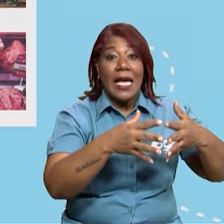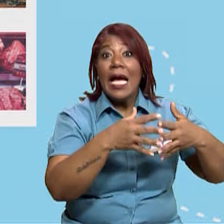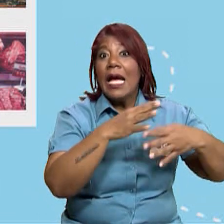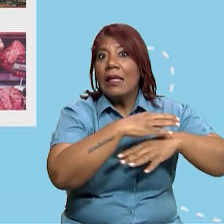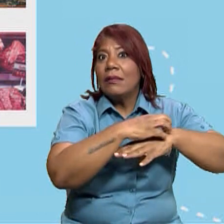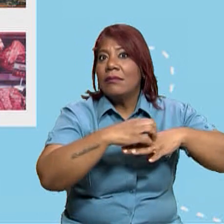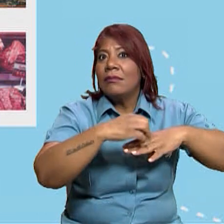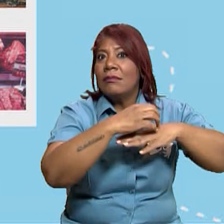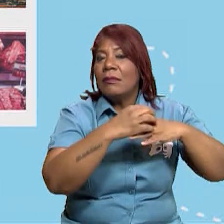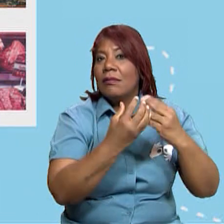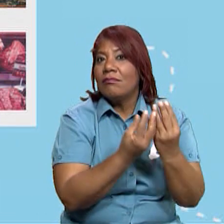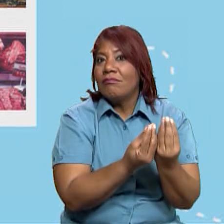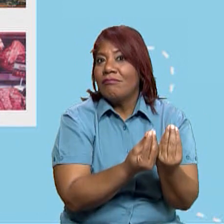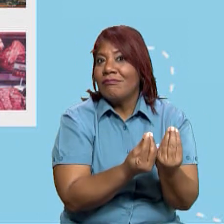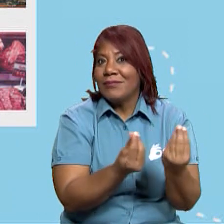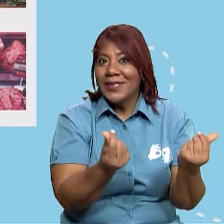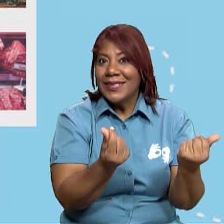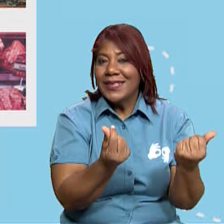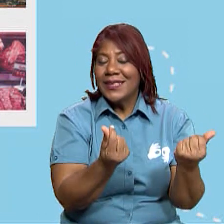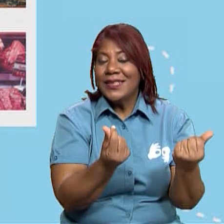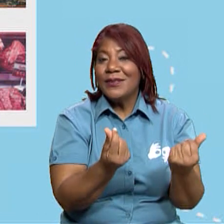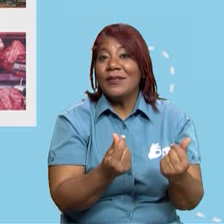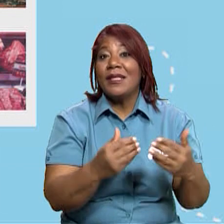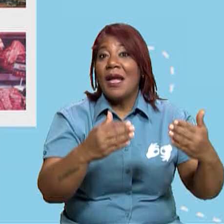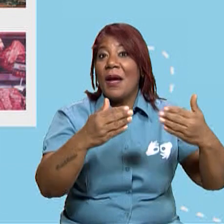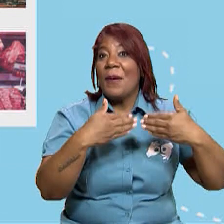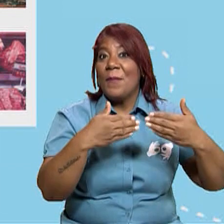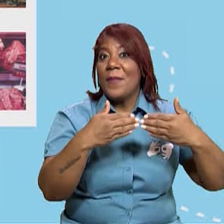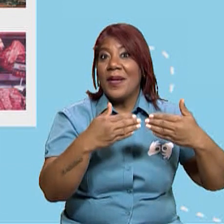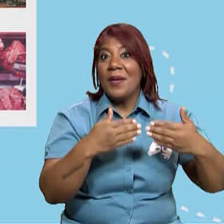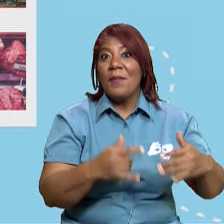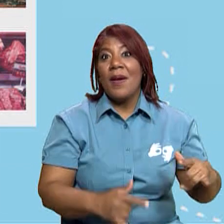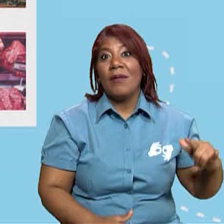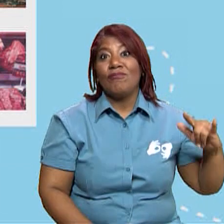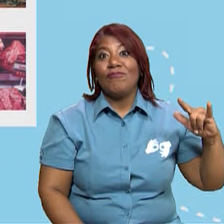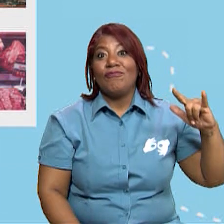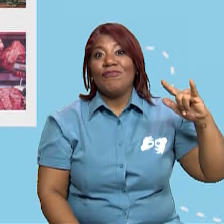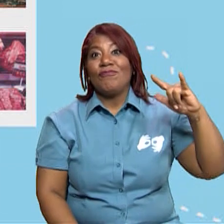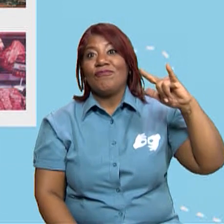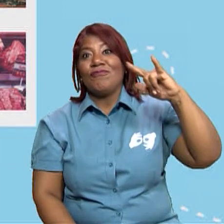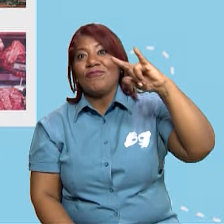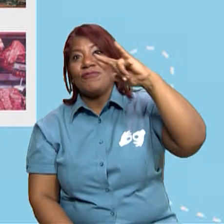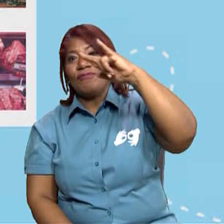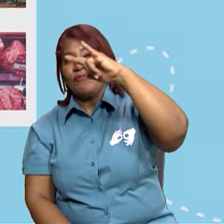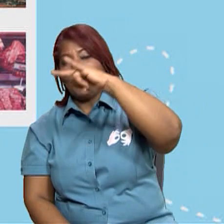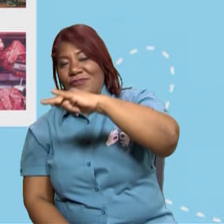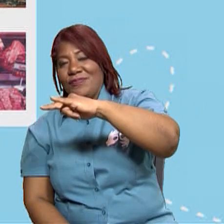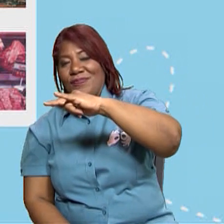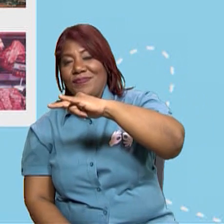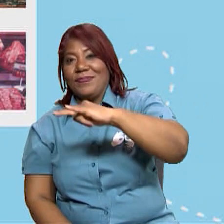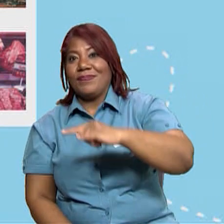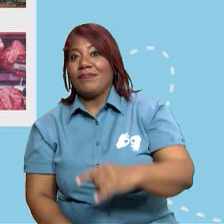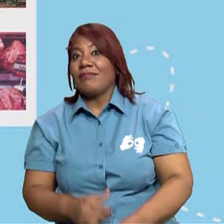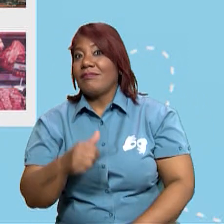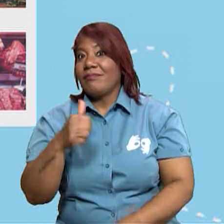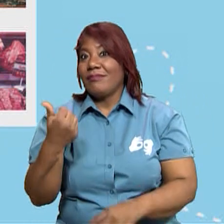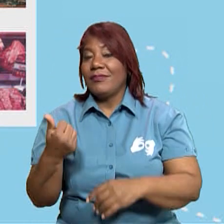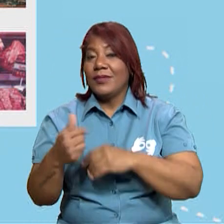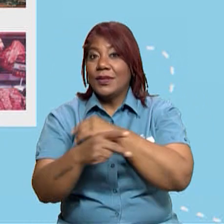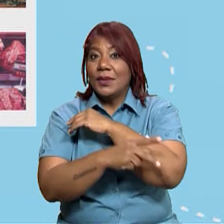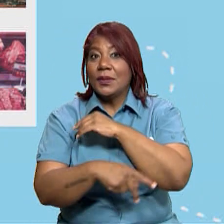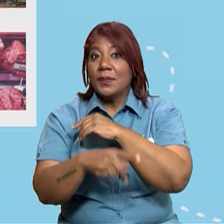y agrícola. Pero nosotros exportamos y consumimos aquí en Panamá esos productos. Pero también